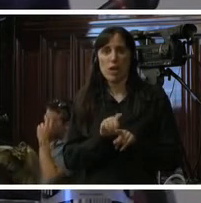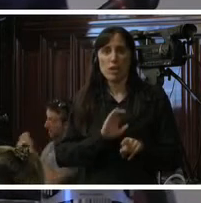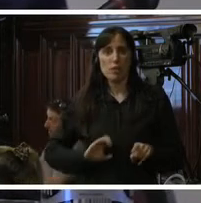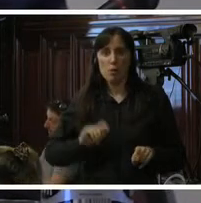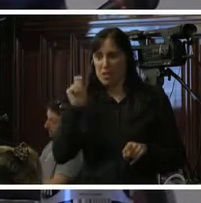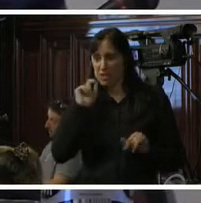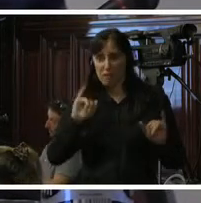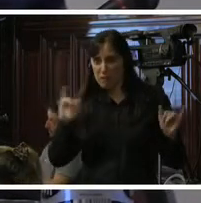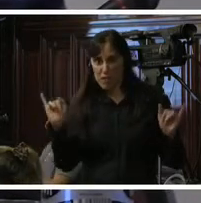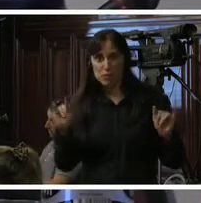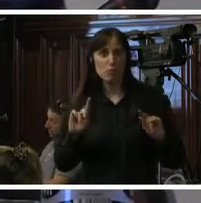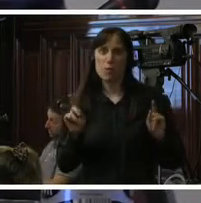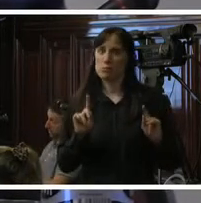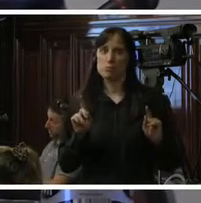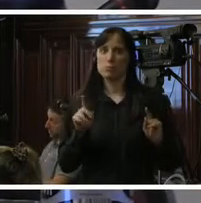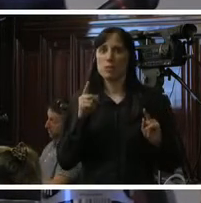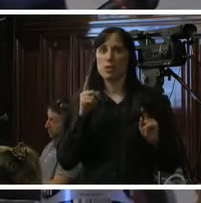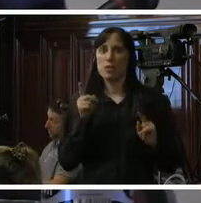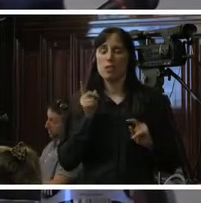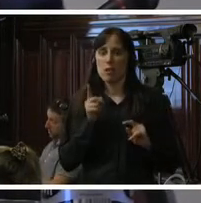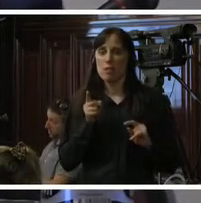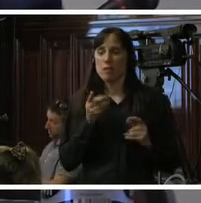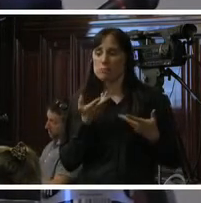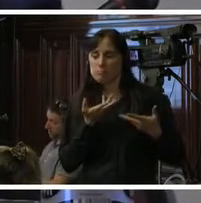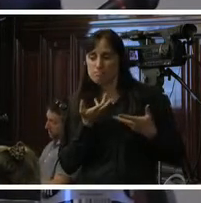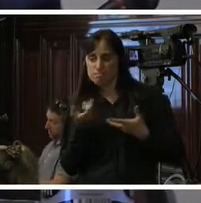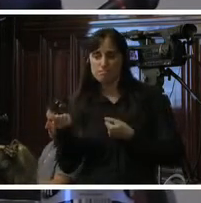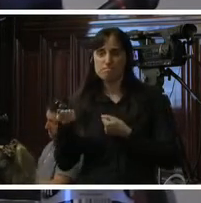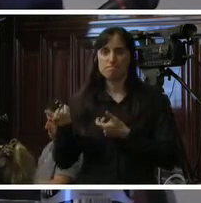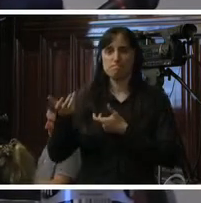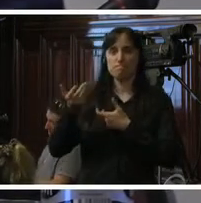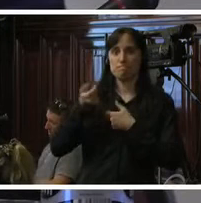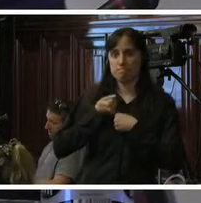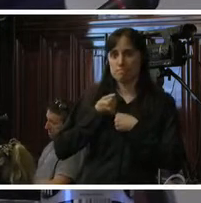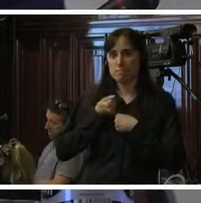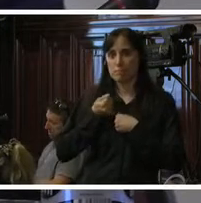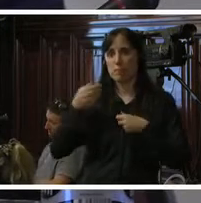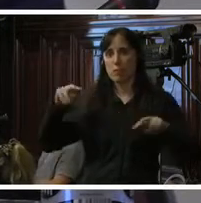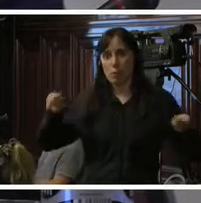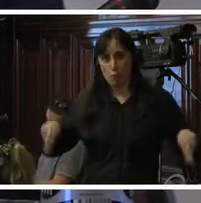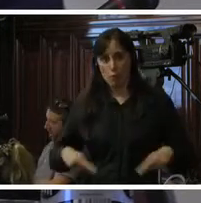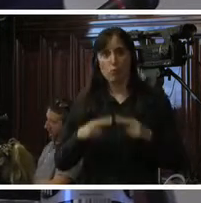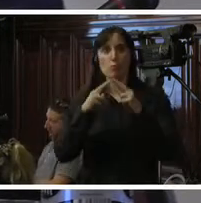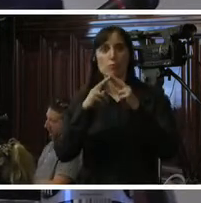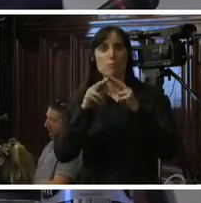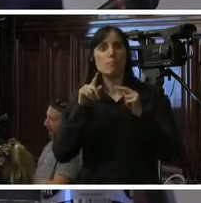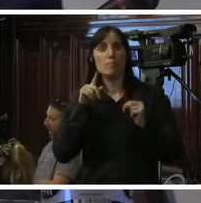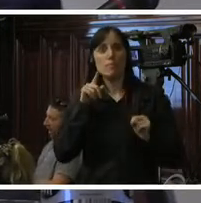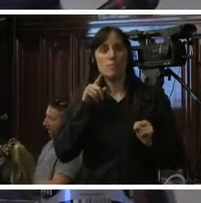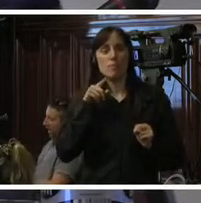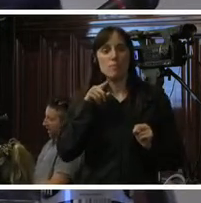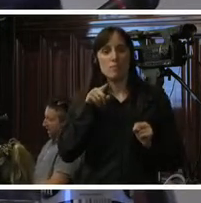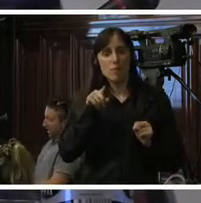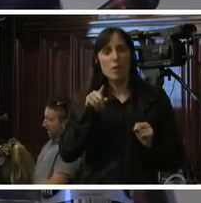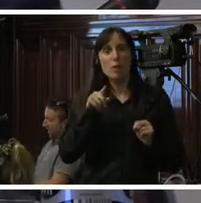y yo creo que también hay que pedir apoyo de la Organización Mundial de la Salud para efecto de que